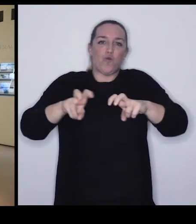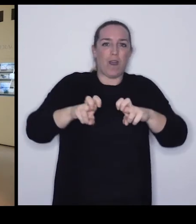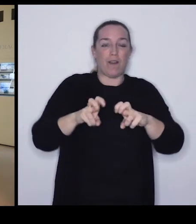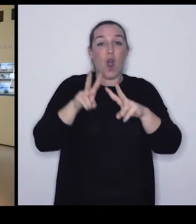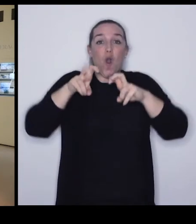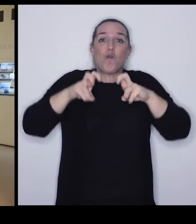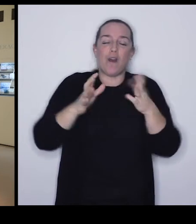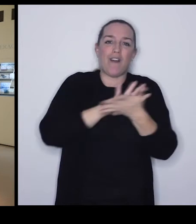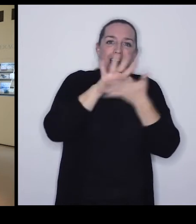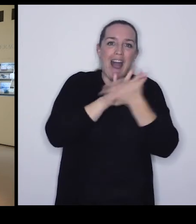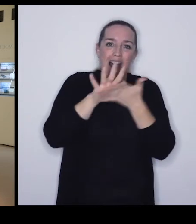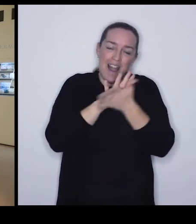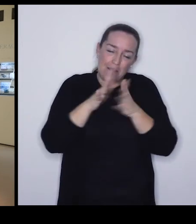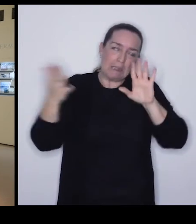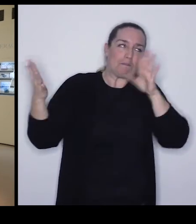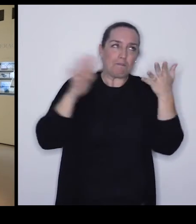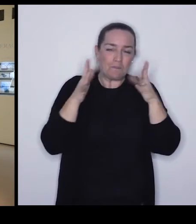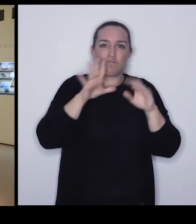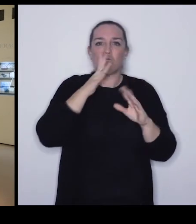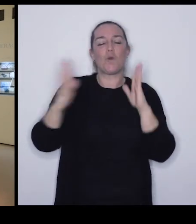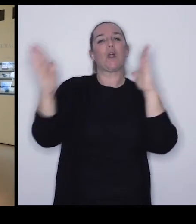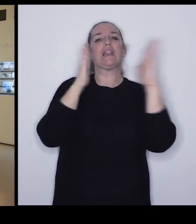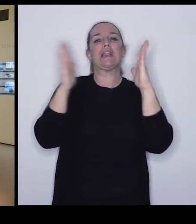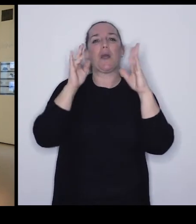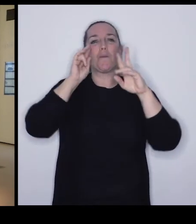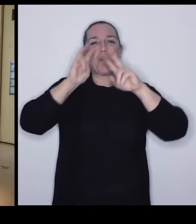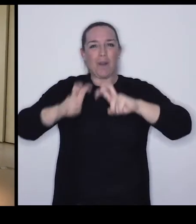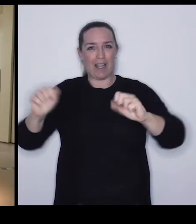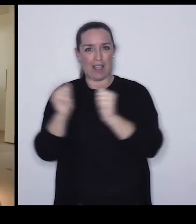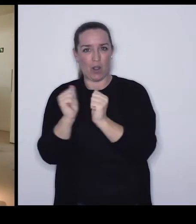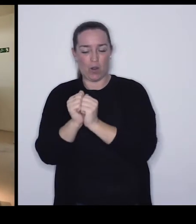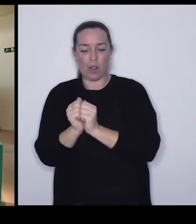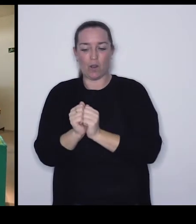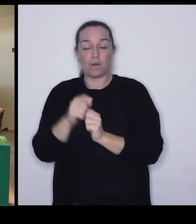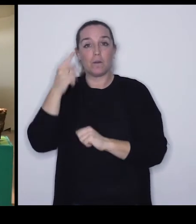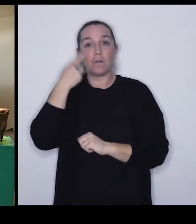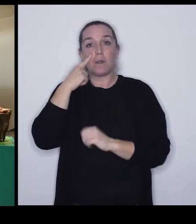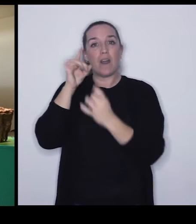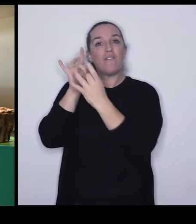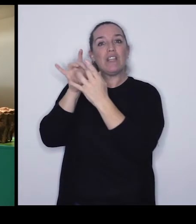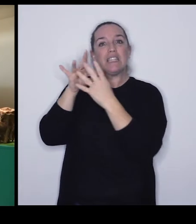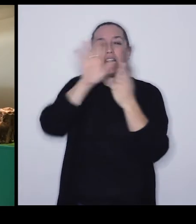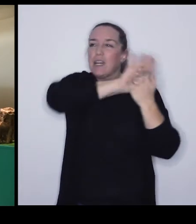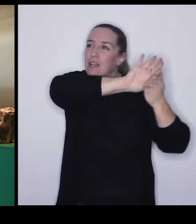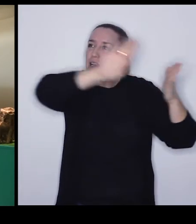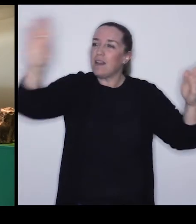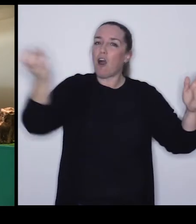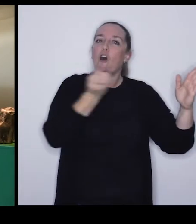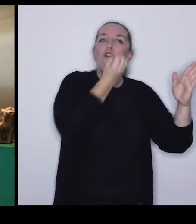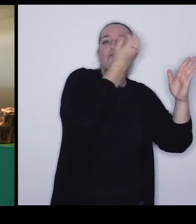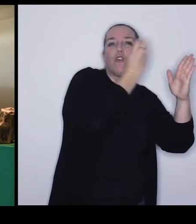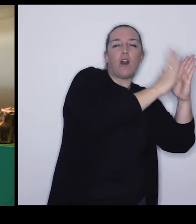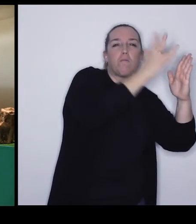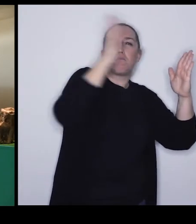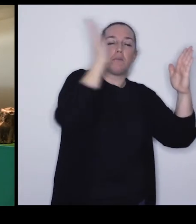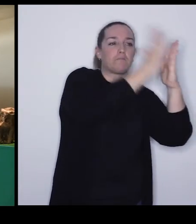siempre en el museo... ...nos estamos moviendo en la escala del tiempo geológico... ...vemos a lo largo de una gran vitrina... ...floras que van